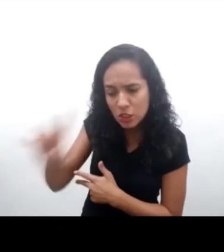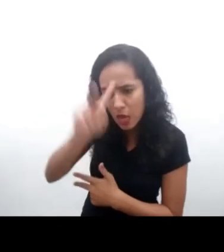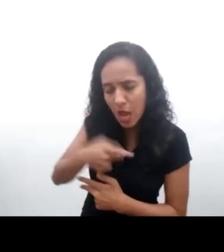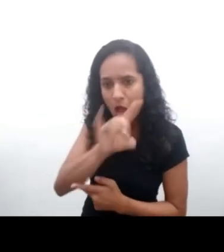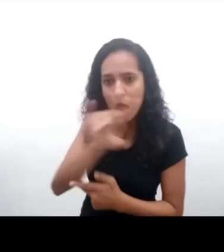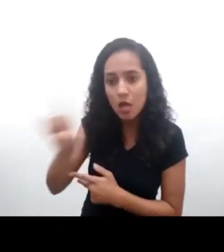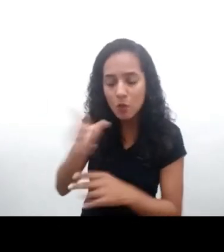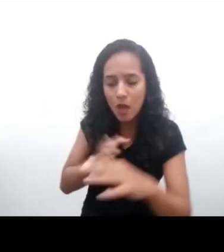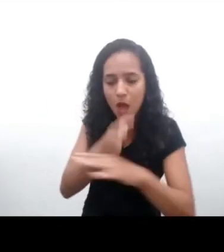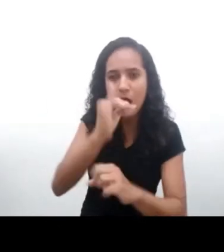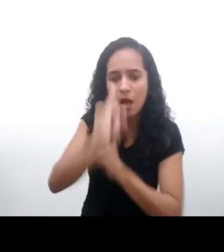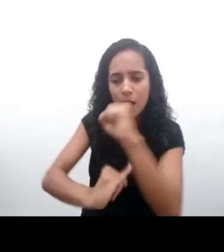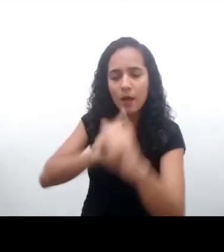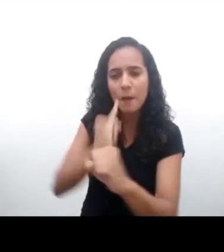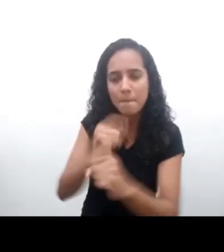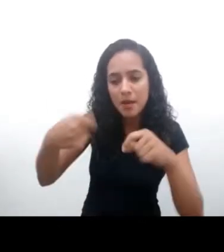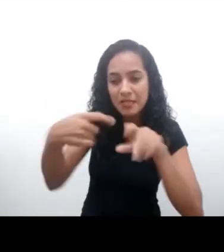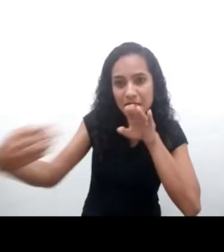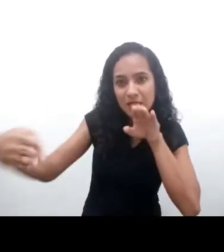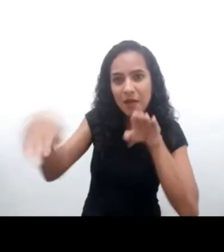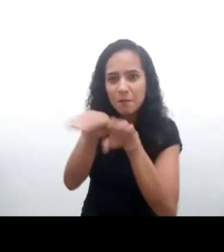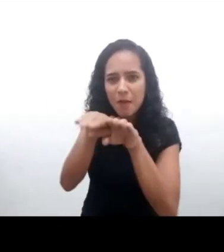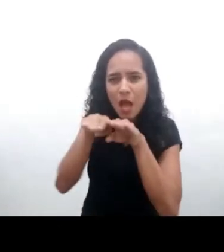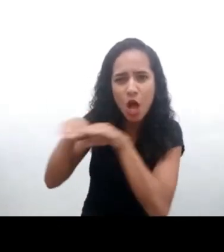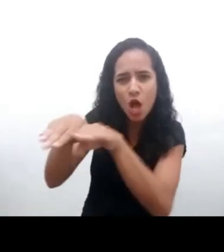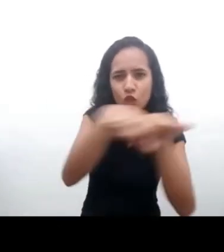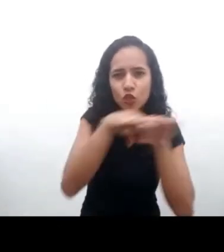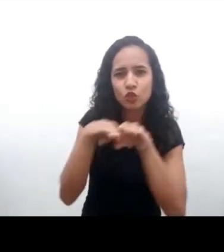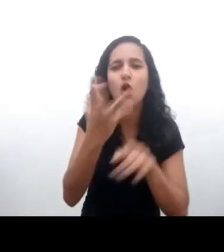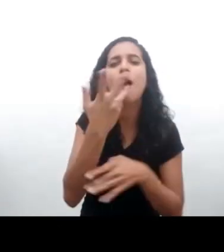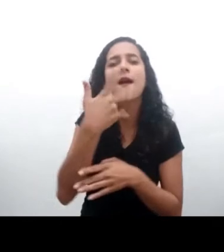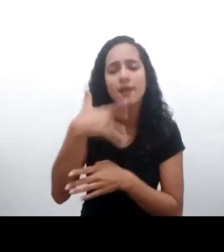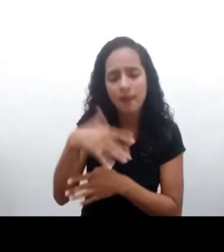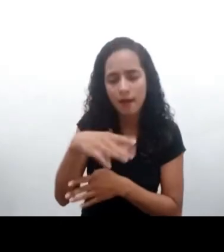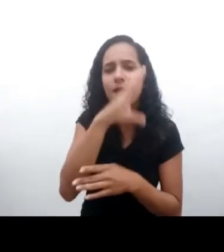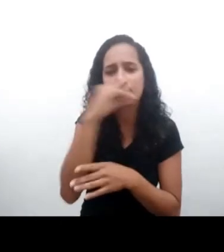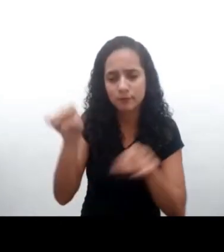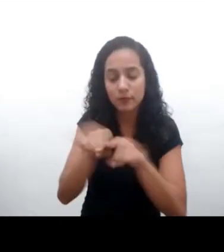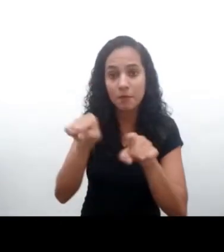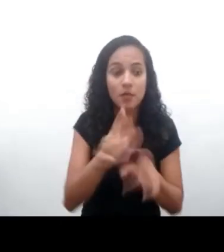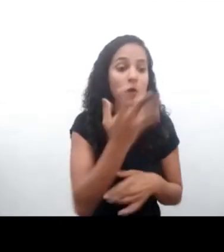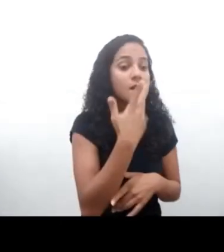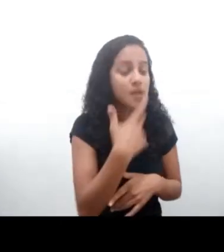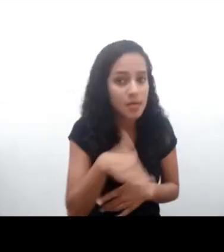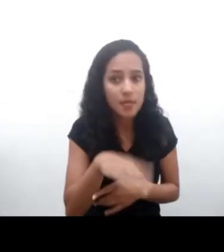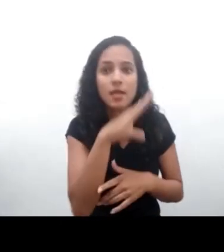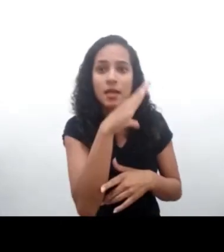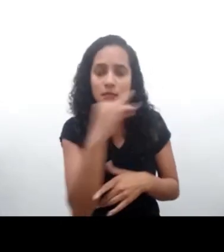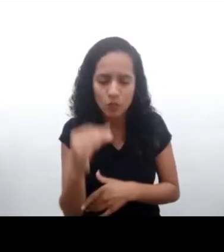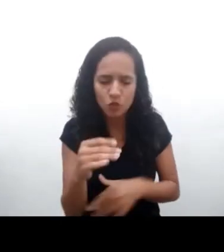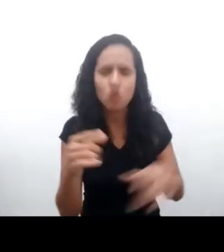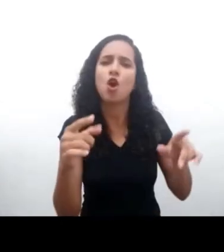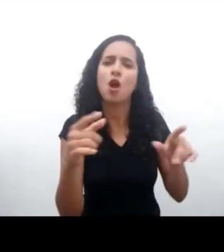como el acceso a la Internet debe ser efectivado para todos los niños y todos los adolescentes, niños y adolescentes con y sin